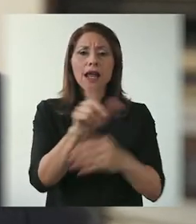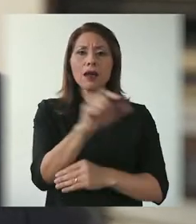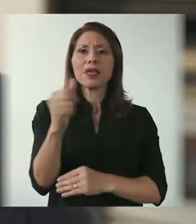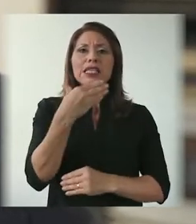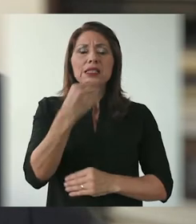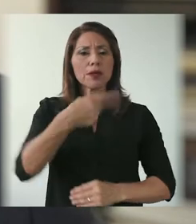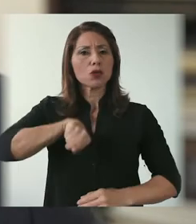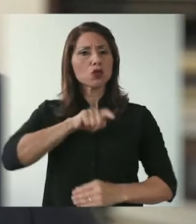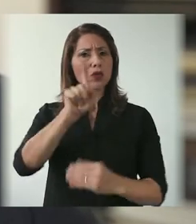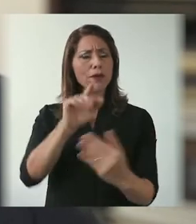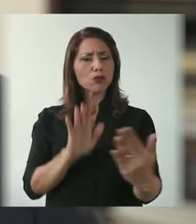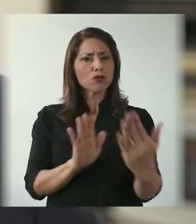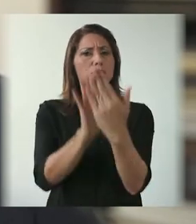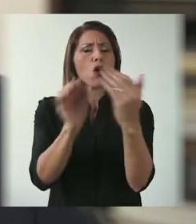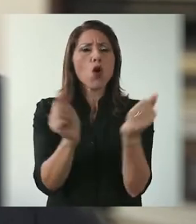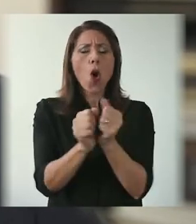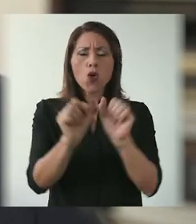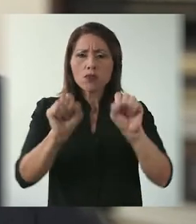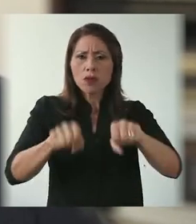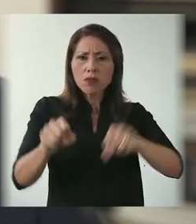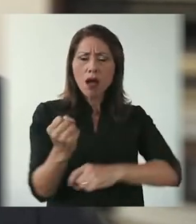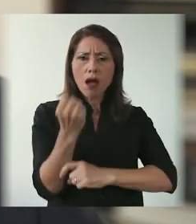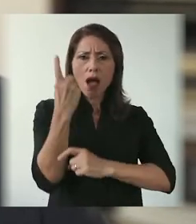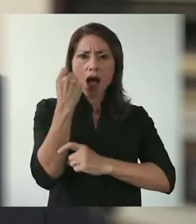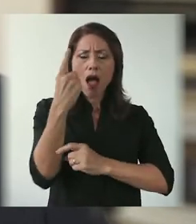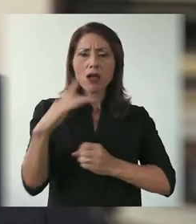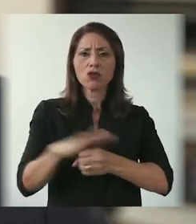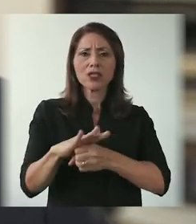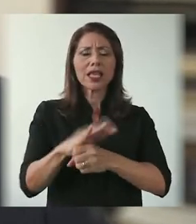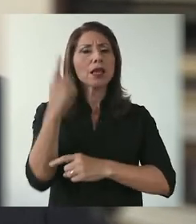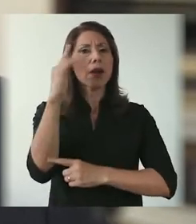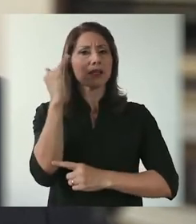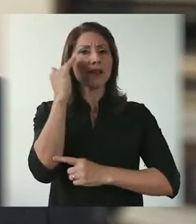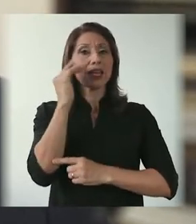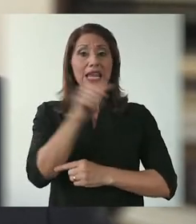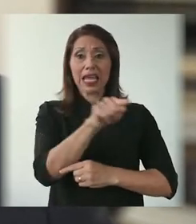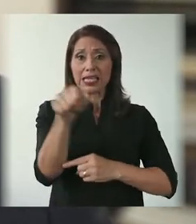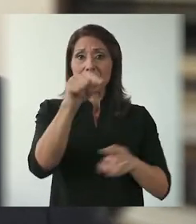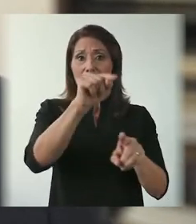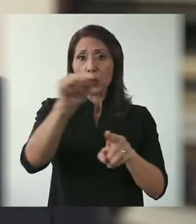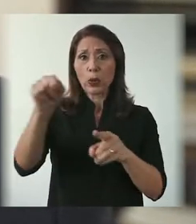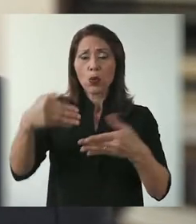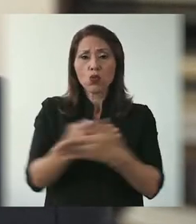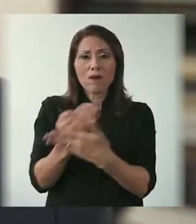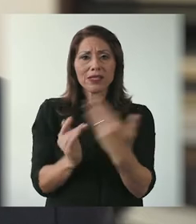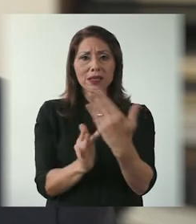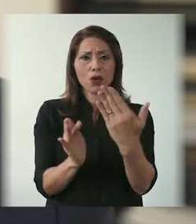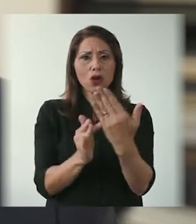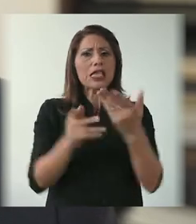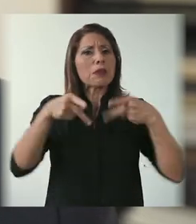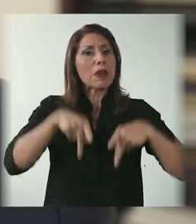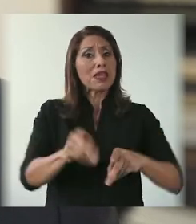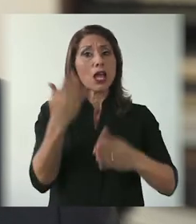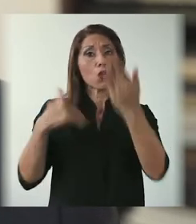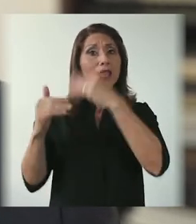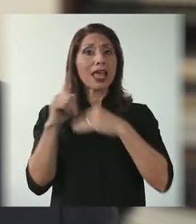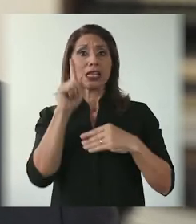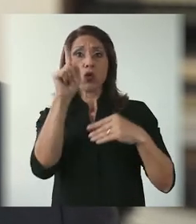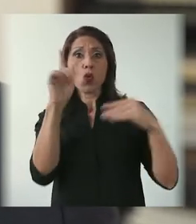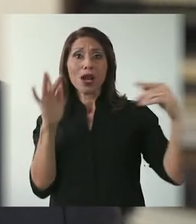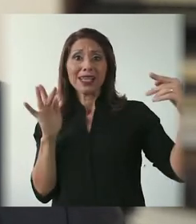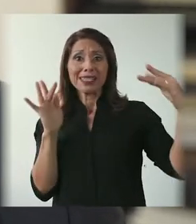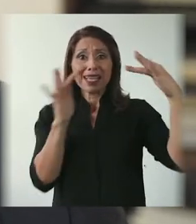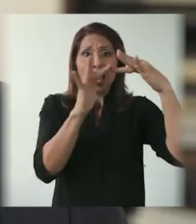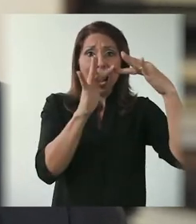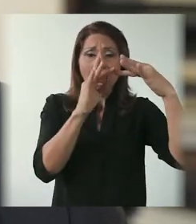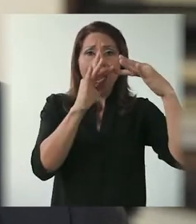deberemos enfrentarla con la capacidad de comprensión suficiente para saber que estas nuevas tecnologías permiten que donde cabía una sola